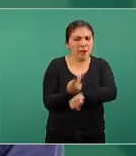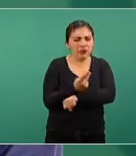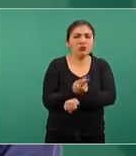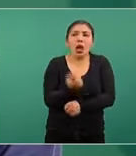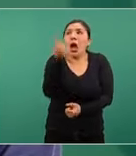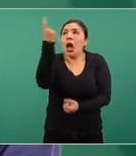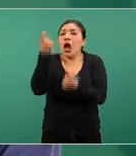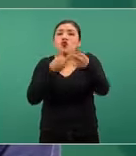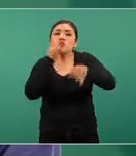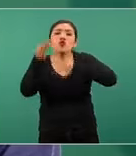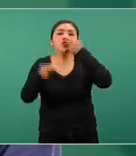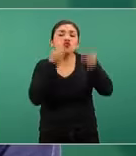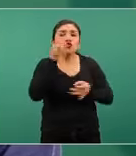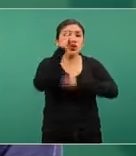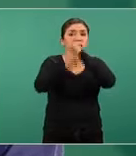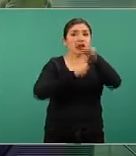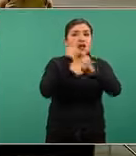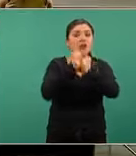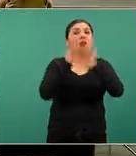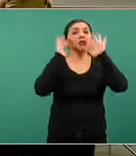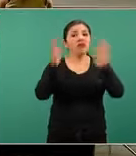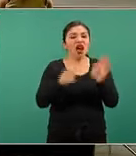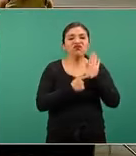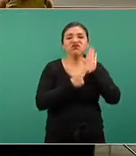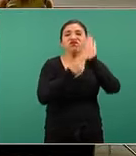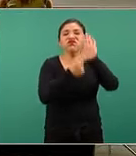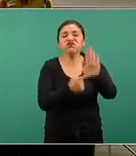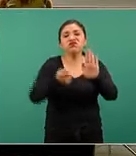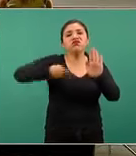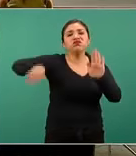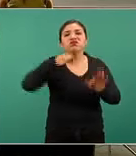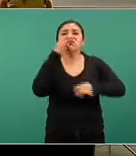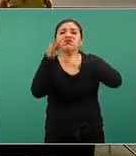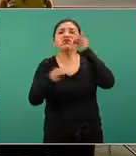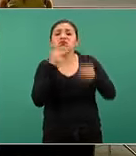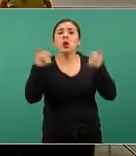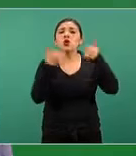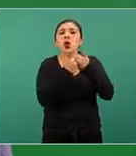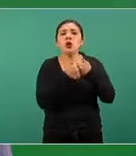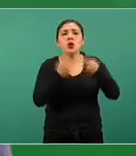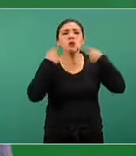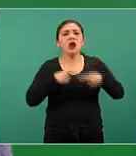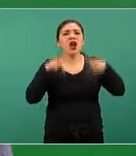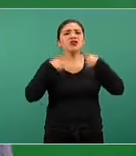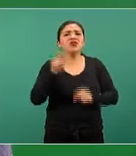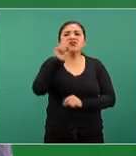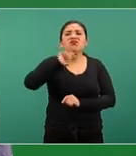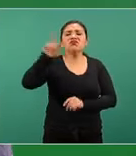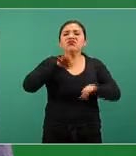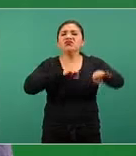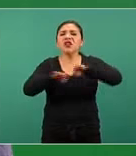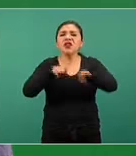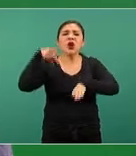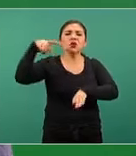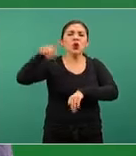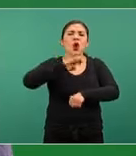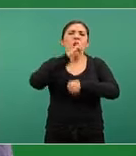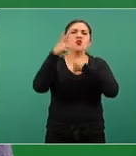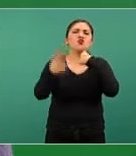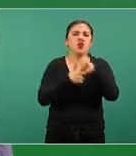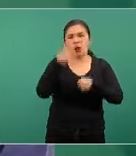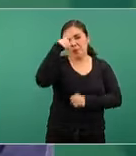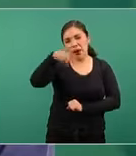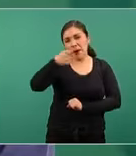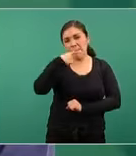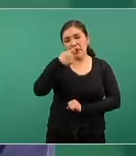presentaron declaraciones de algunos funcionarios de la agencia europea de medicamentos